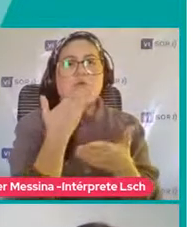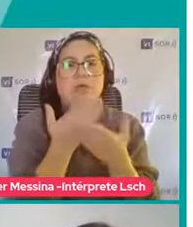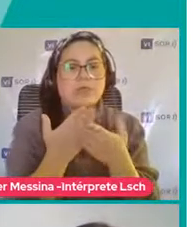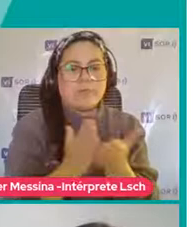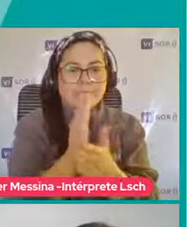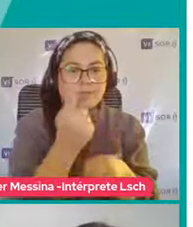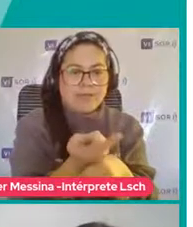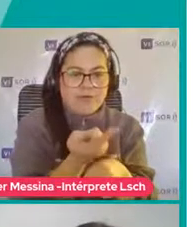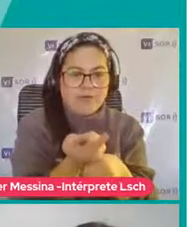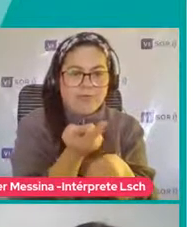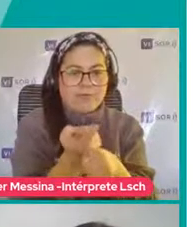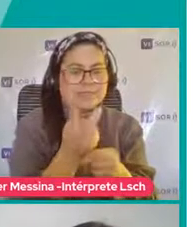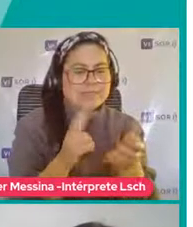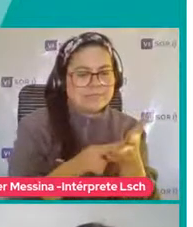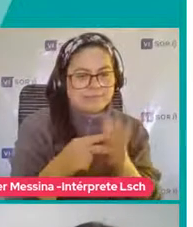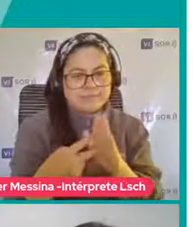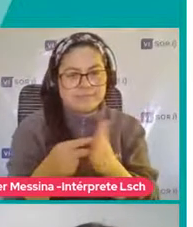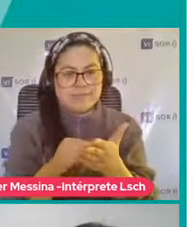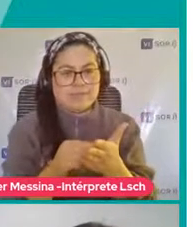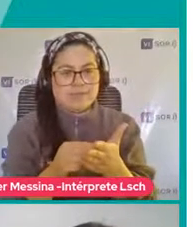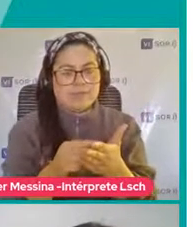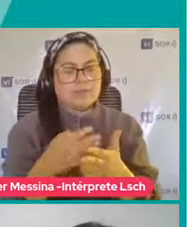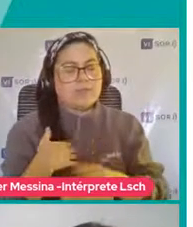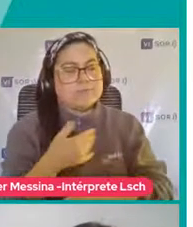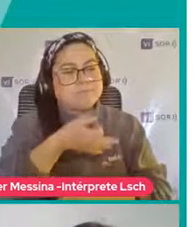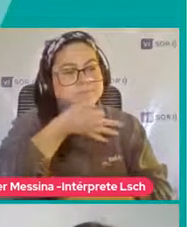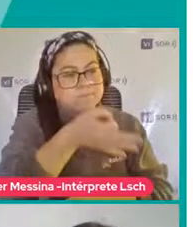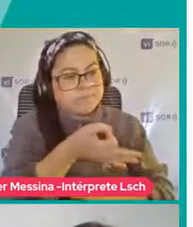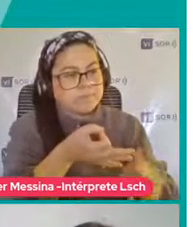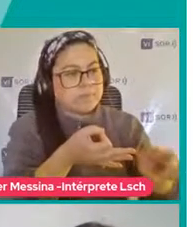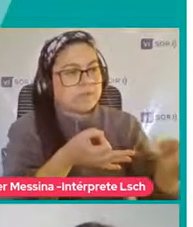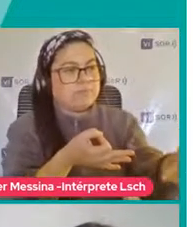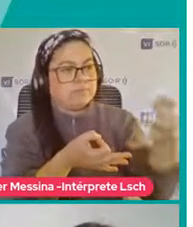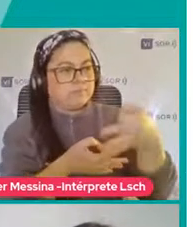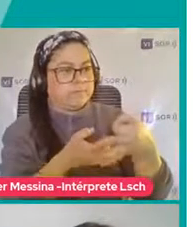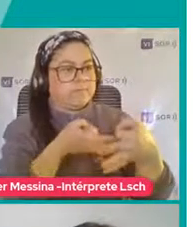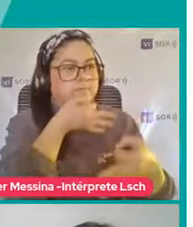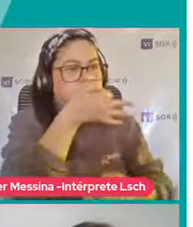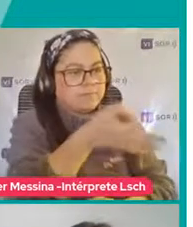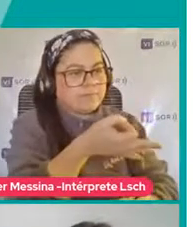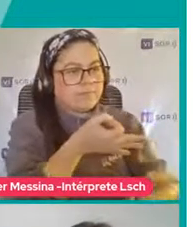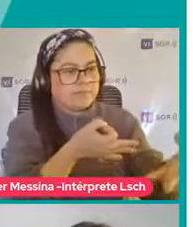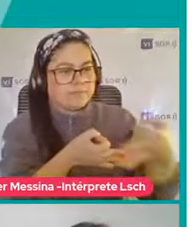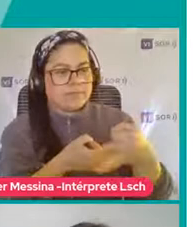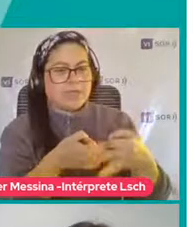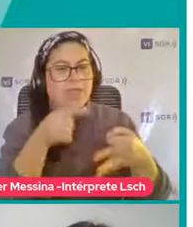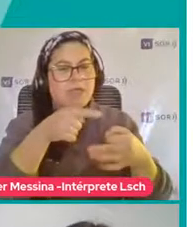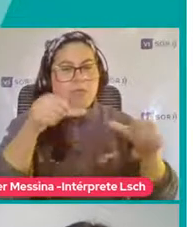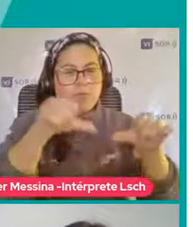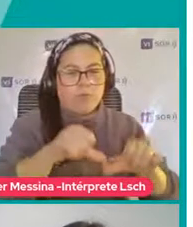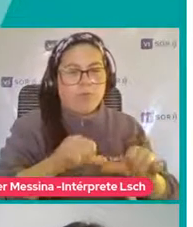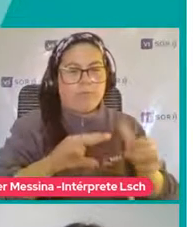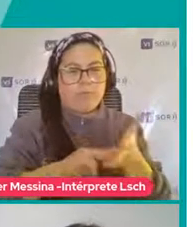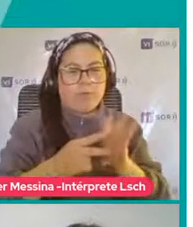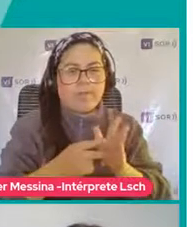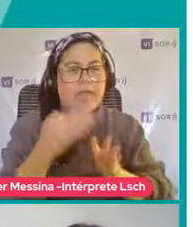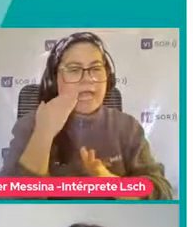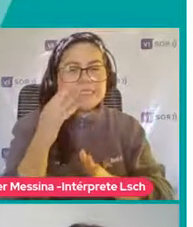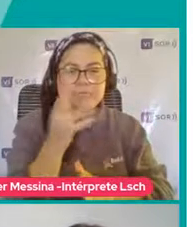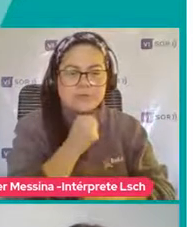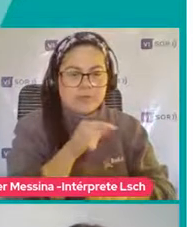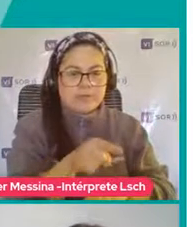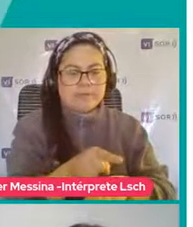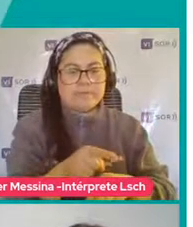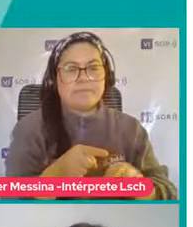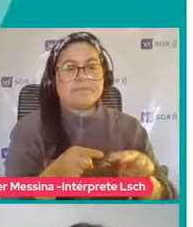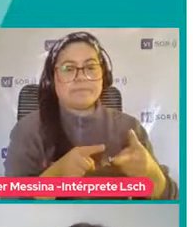necesidad De hacer Un ida y vuelta En la transmisión De la información Está súper descendida O casi no existe Por otro